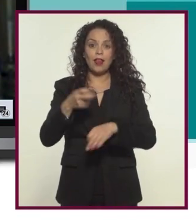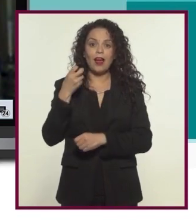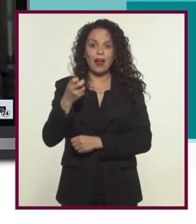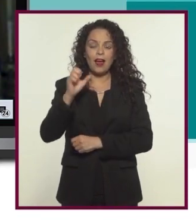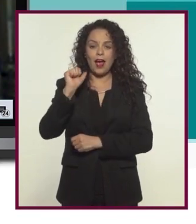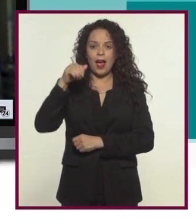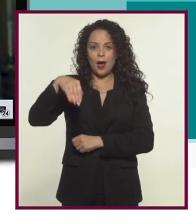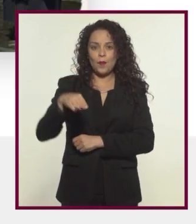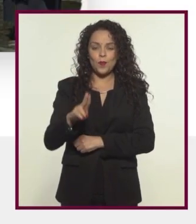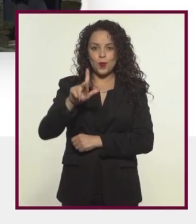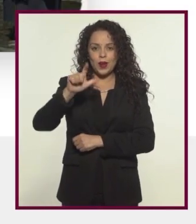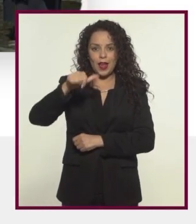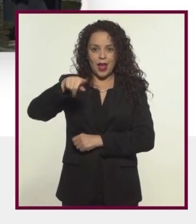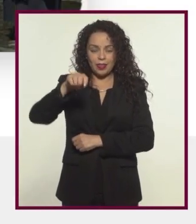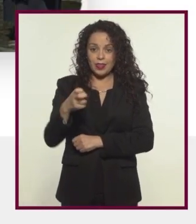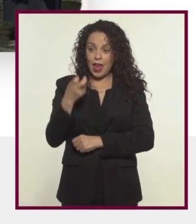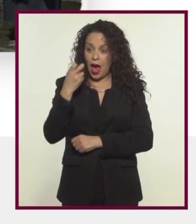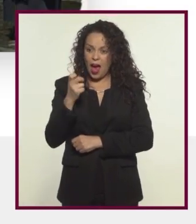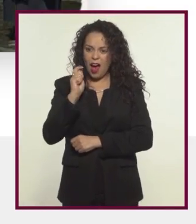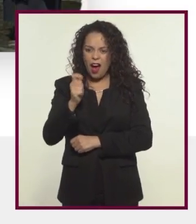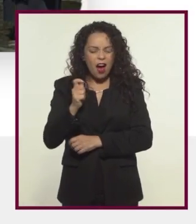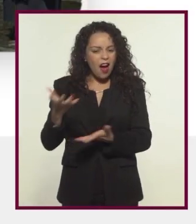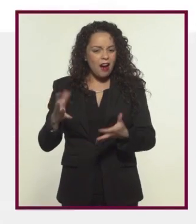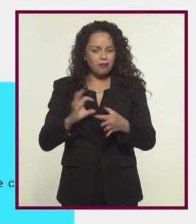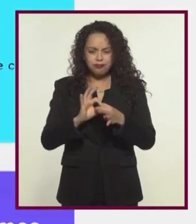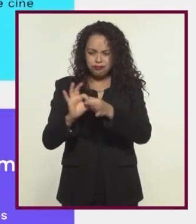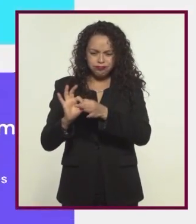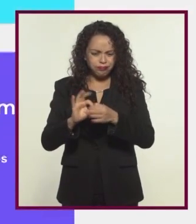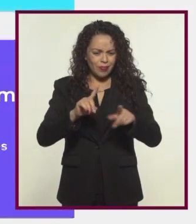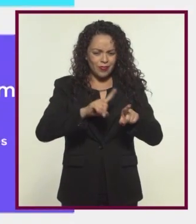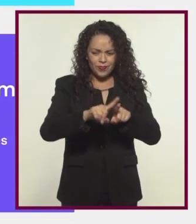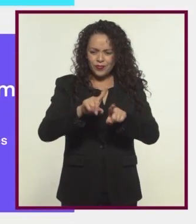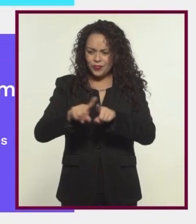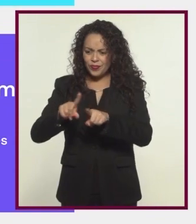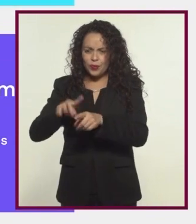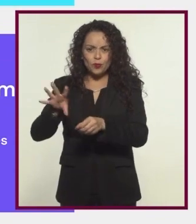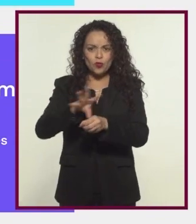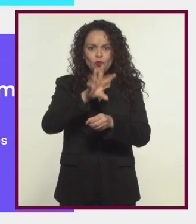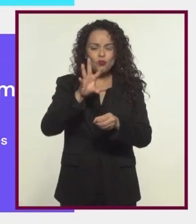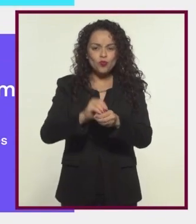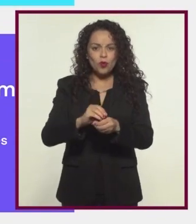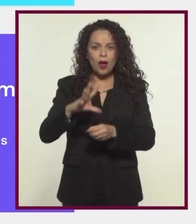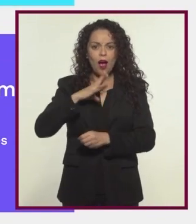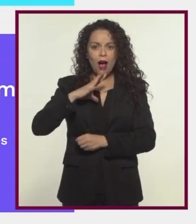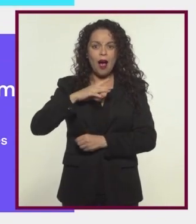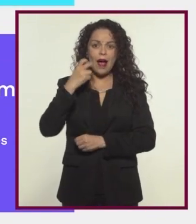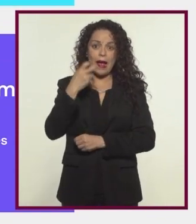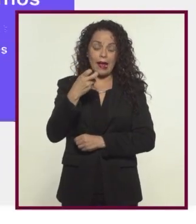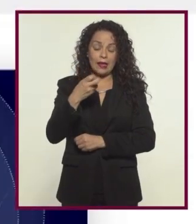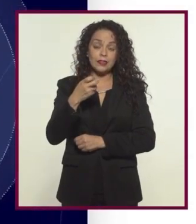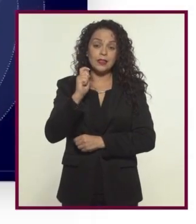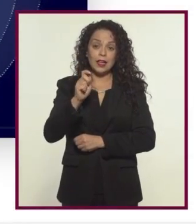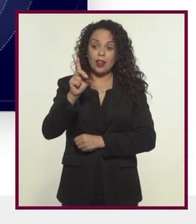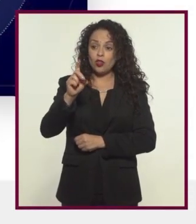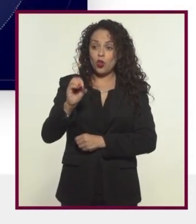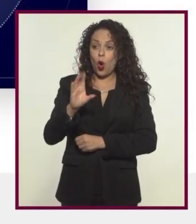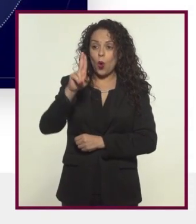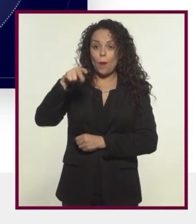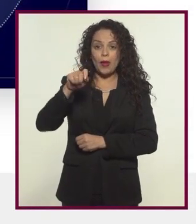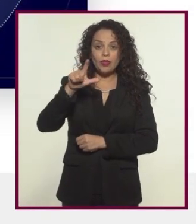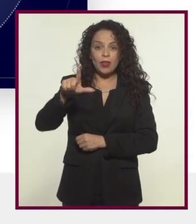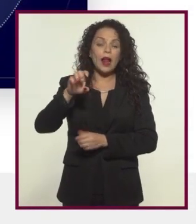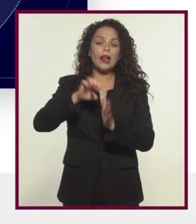años trabajando en Ambulante. Para mí, esta combinación de todo lo que ofrece el